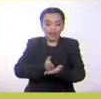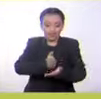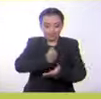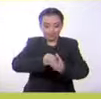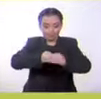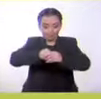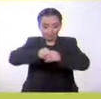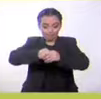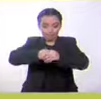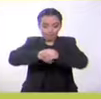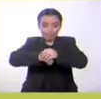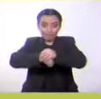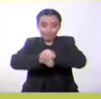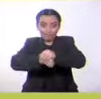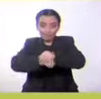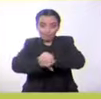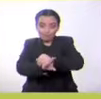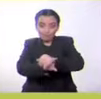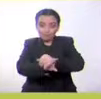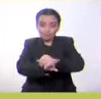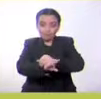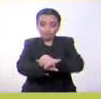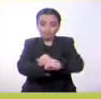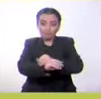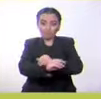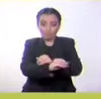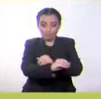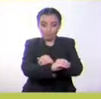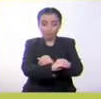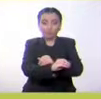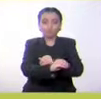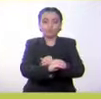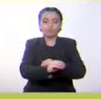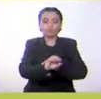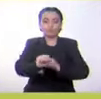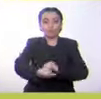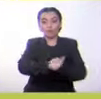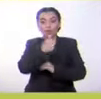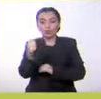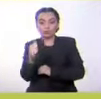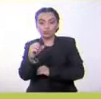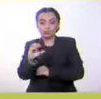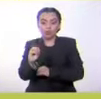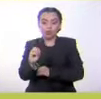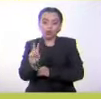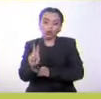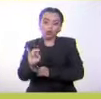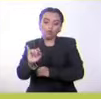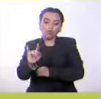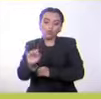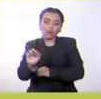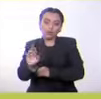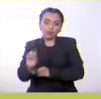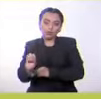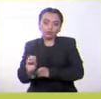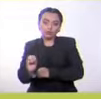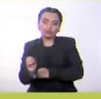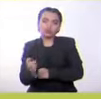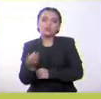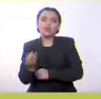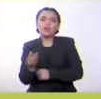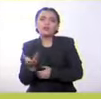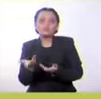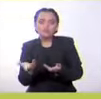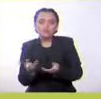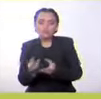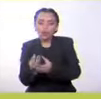de parto. Y están los animales ovíparos. Esto significa que son animales que nacen